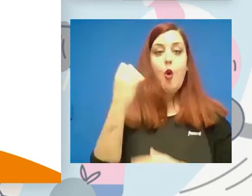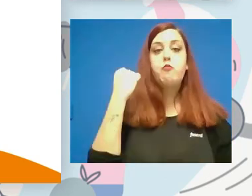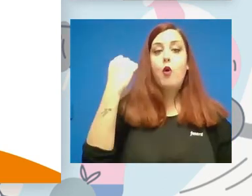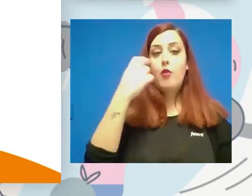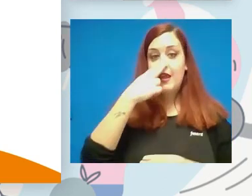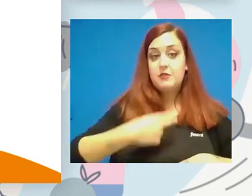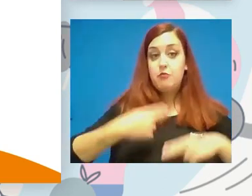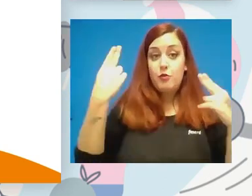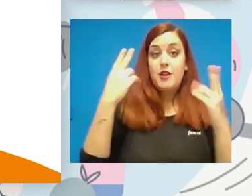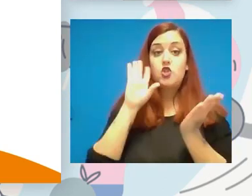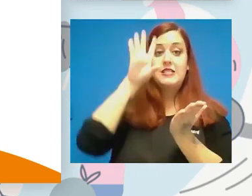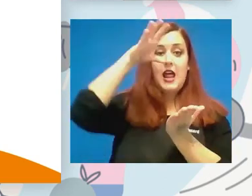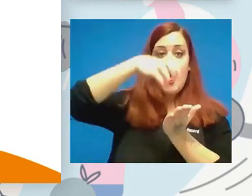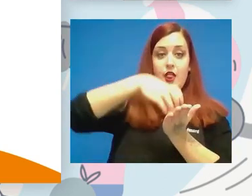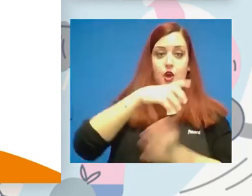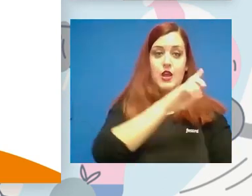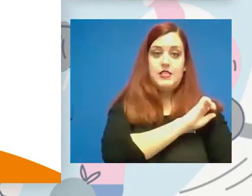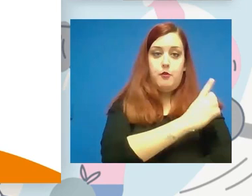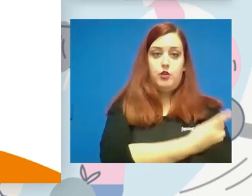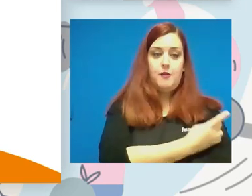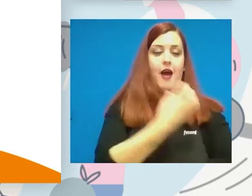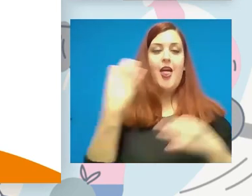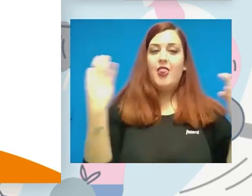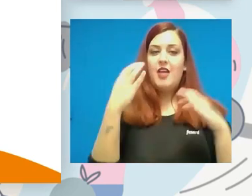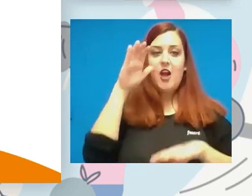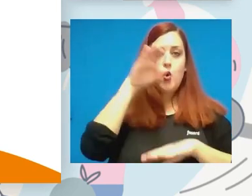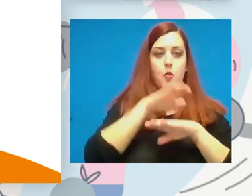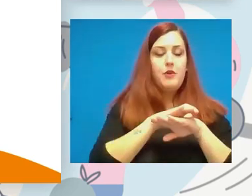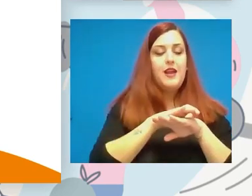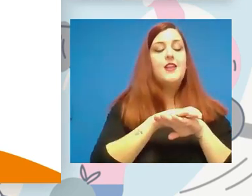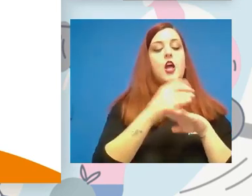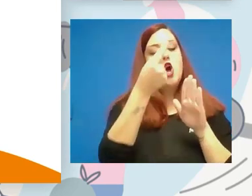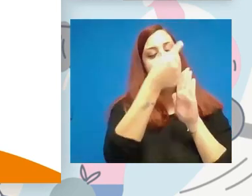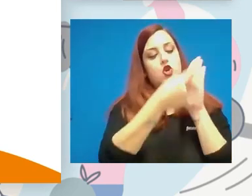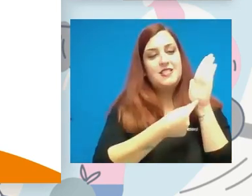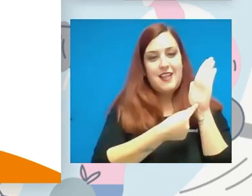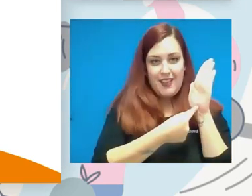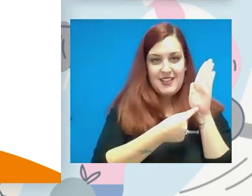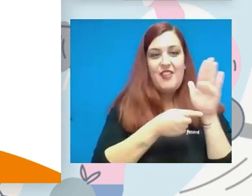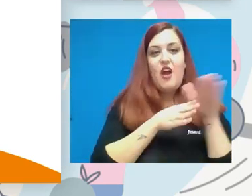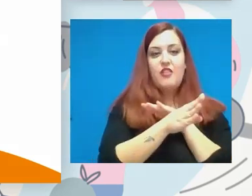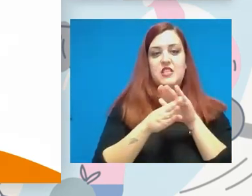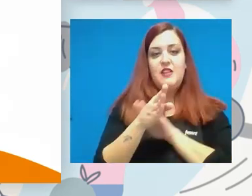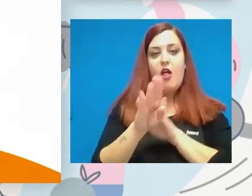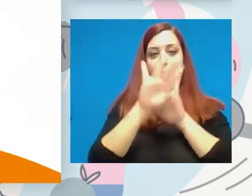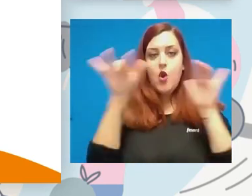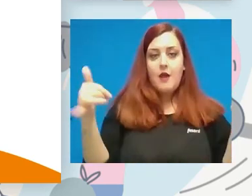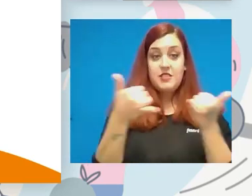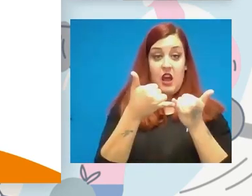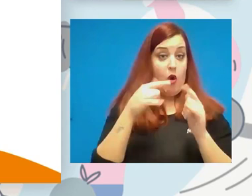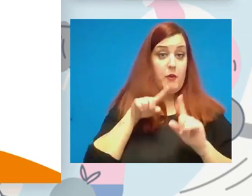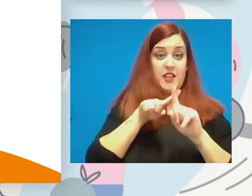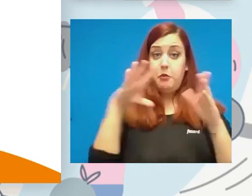para que las instalaciones deportivas cumplan como mínimo los estándares de accesibilidad universal, con la finalidad de que todo el mundo pueda